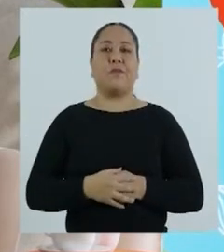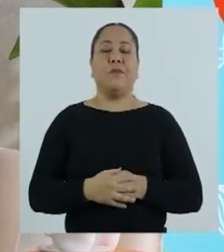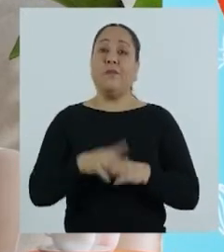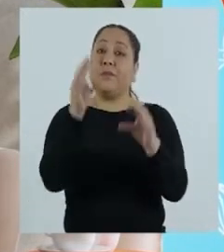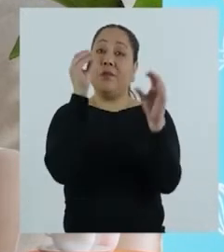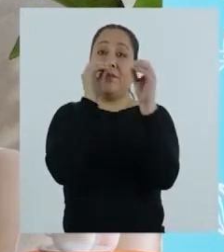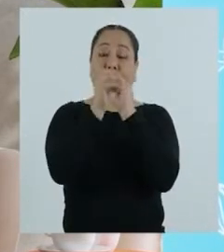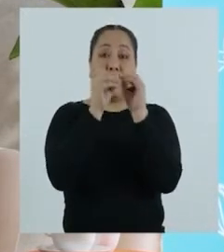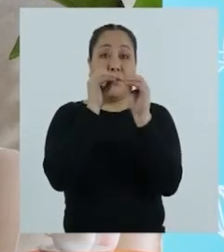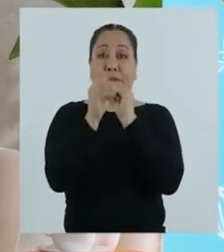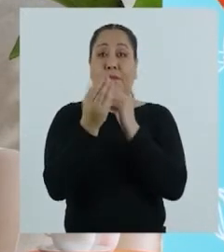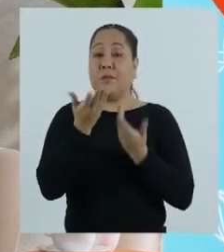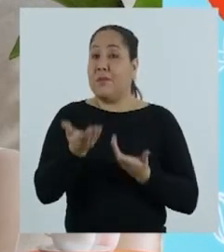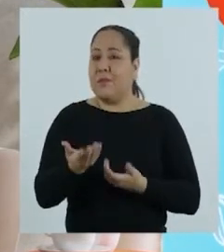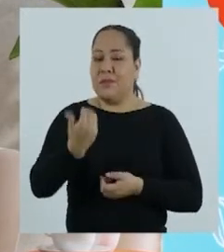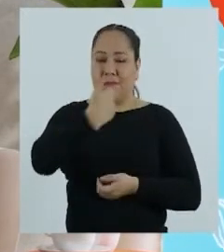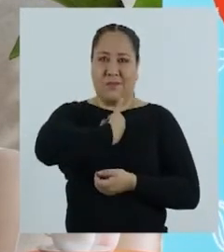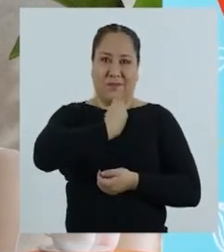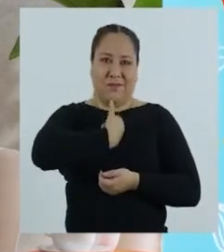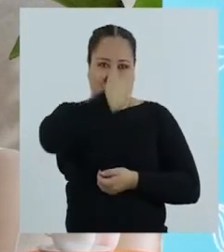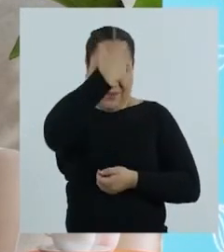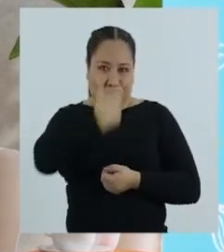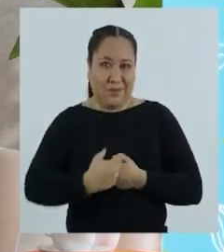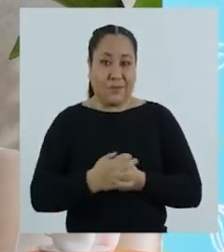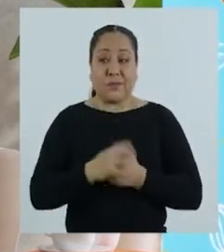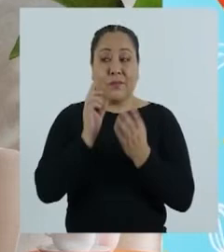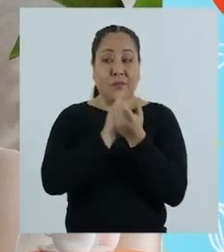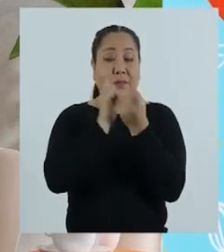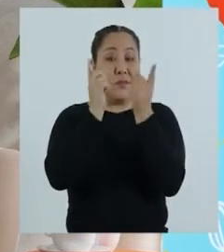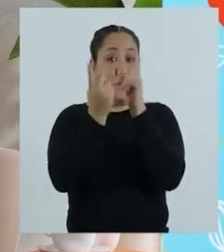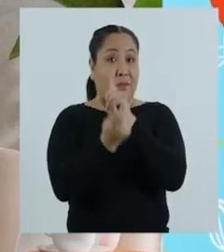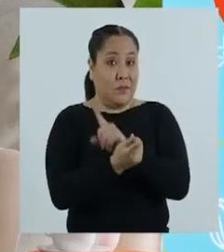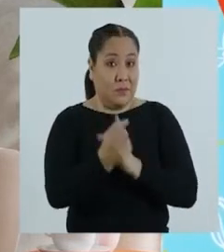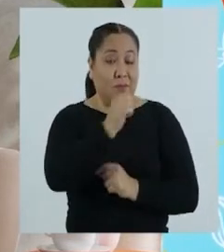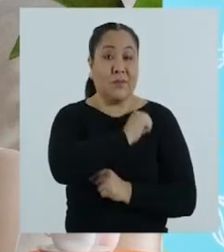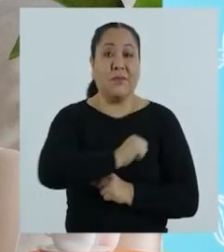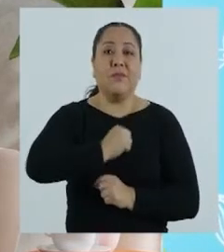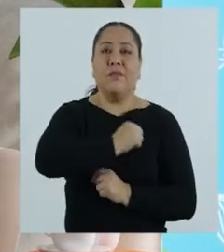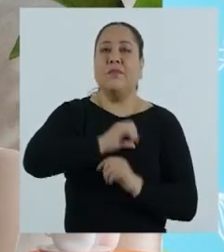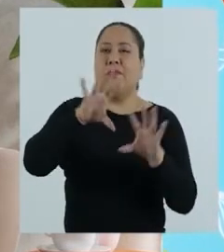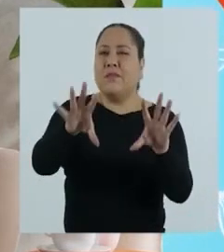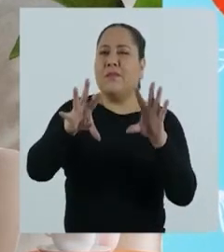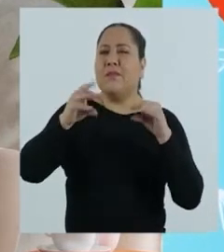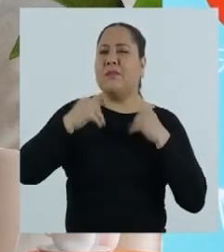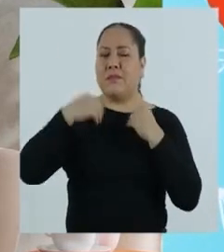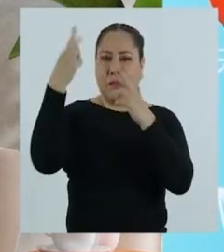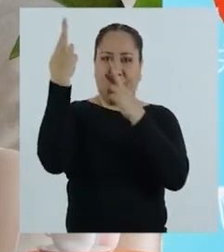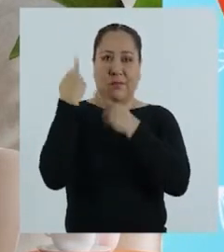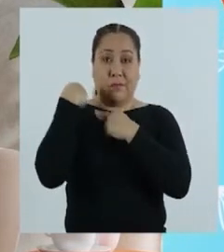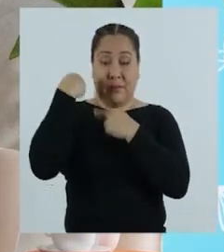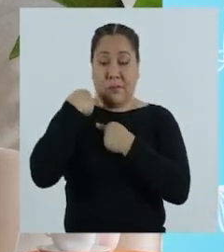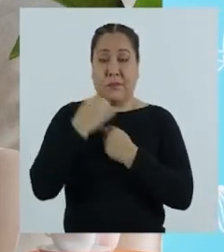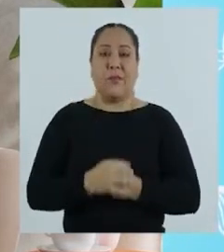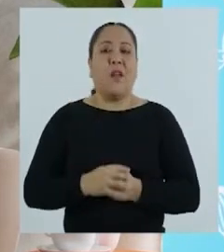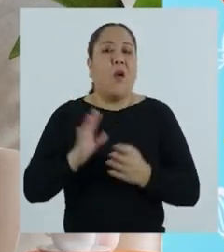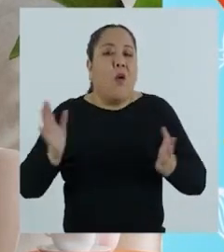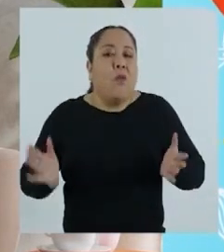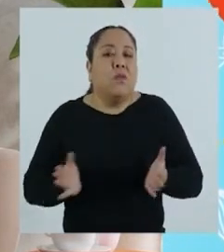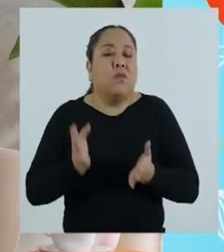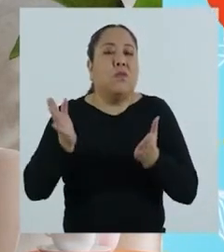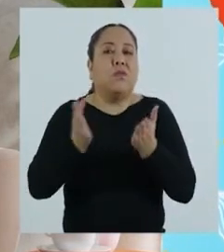lo que les diré. La solución está en nosotros mismos. Cambiar de actitud y asumir